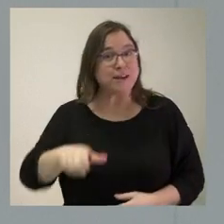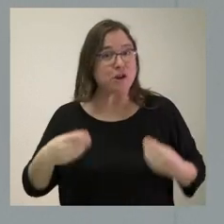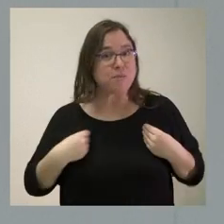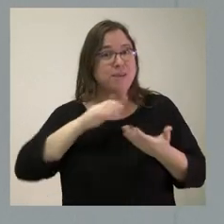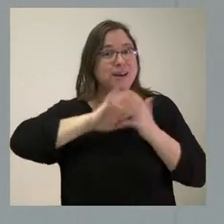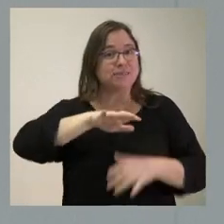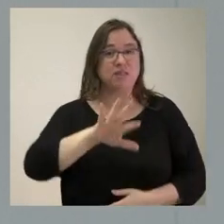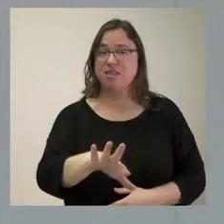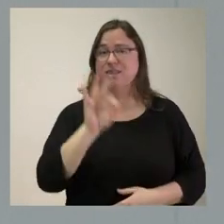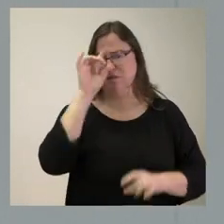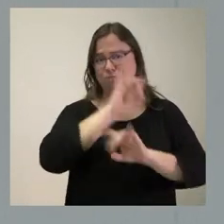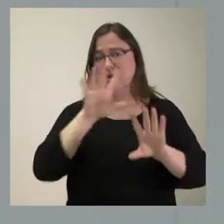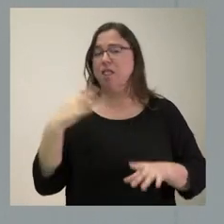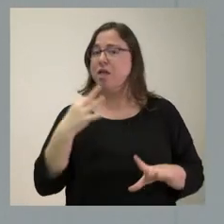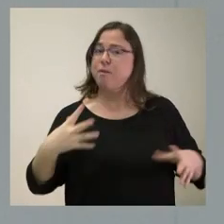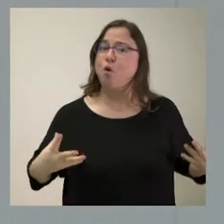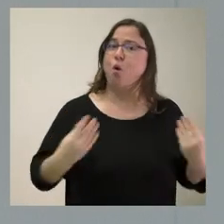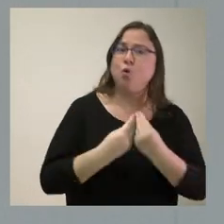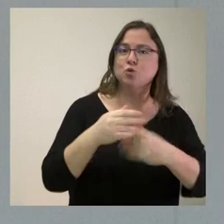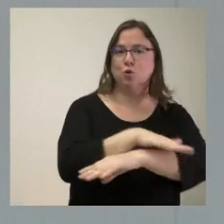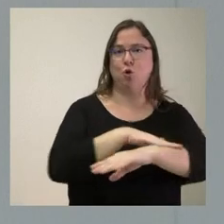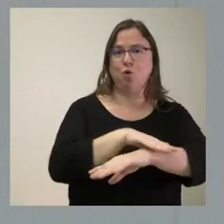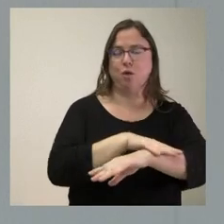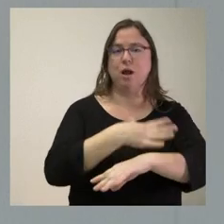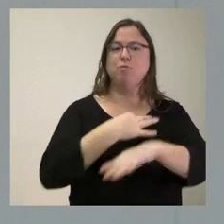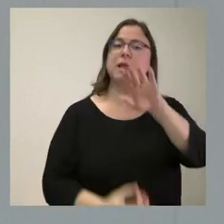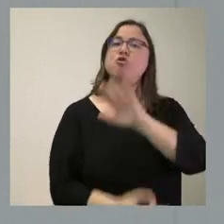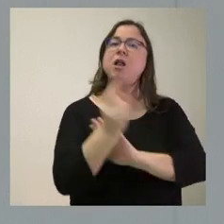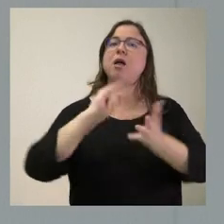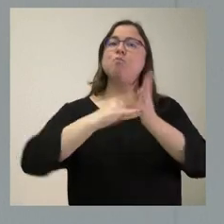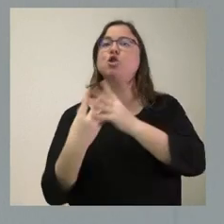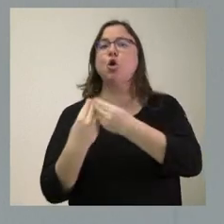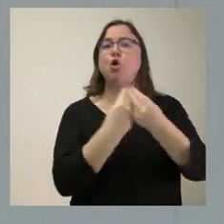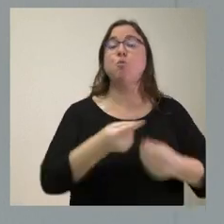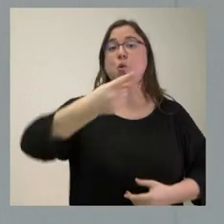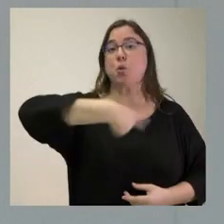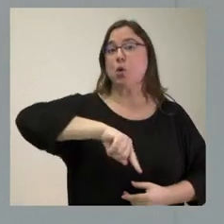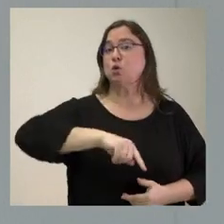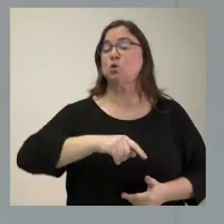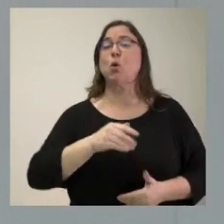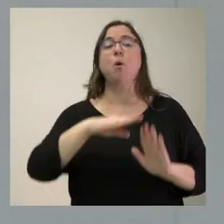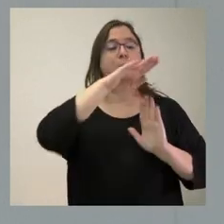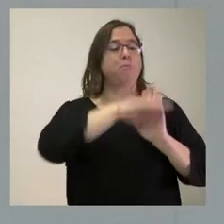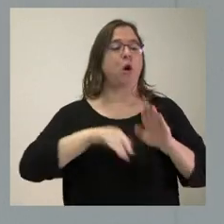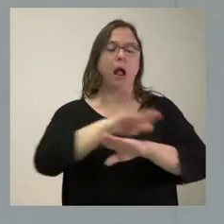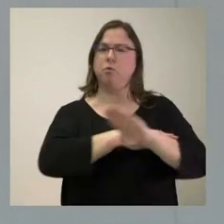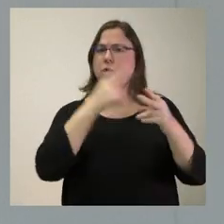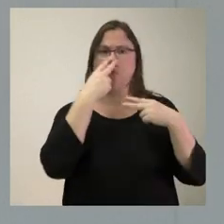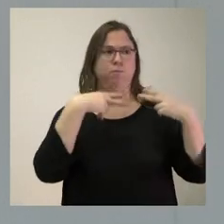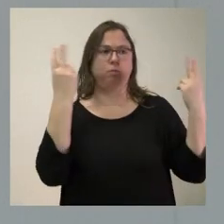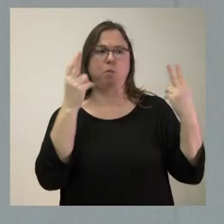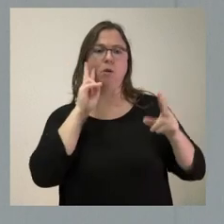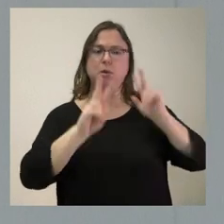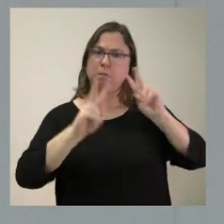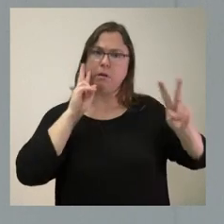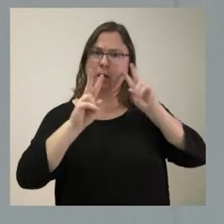que podamos gobernar juntos, que podamos tener un proyecto común. Nosotros tenemos un programa de gobierno, un programa de gobierno que es público, que puede ser consultado